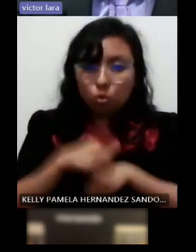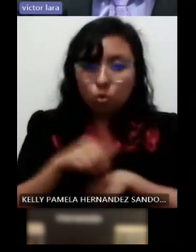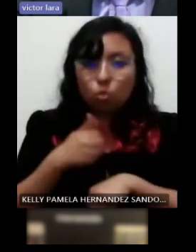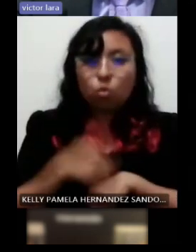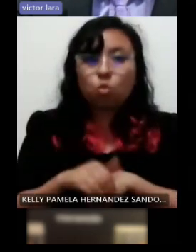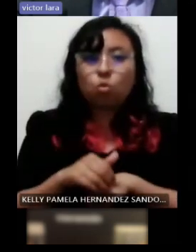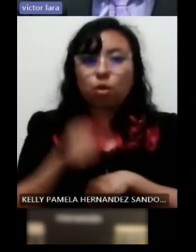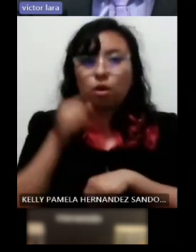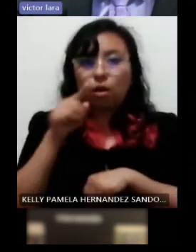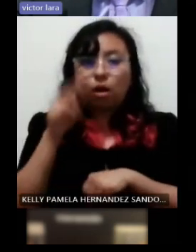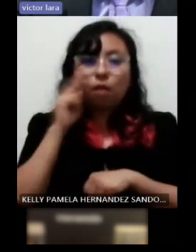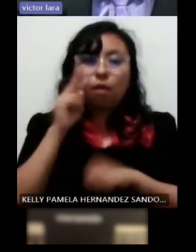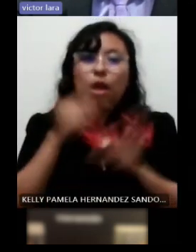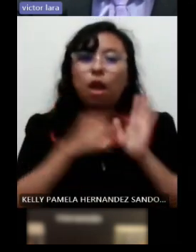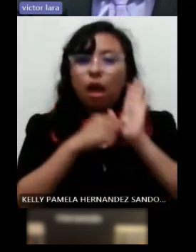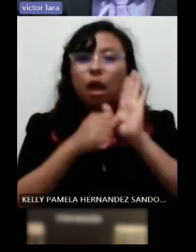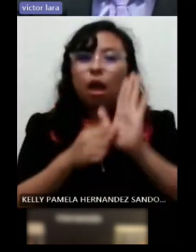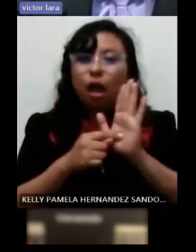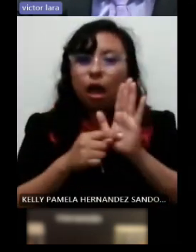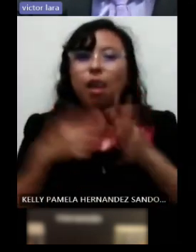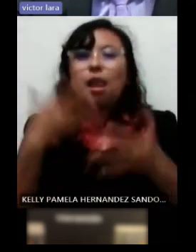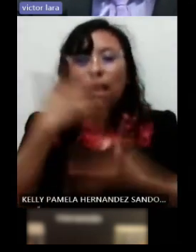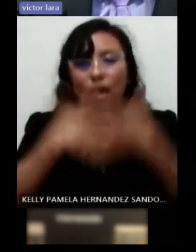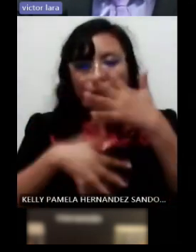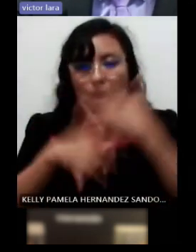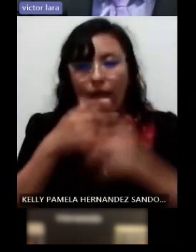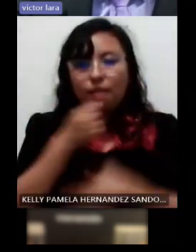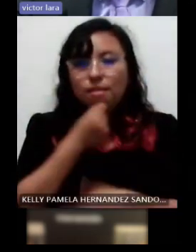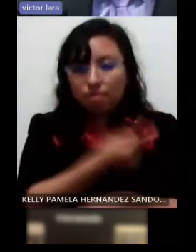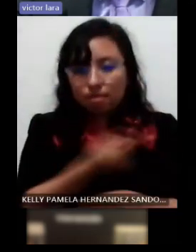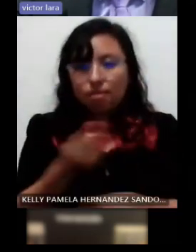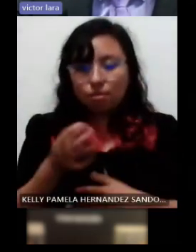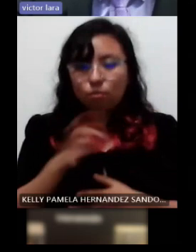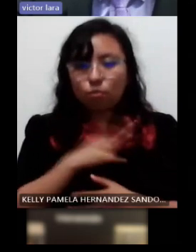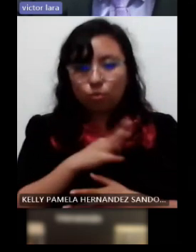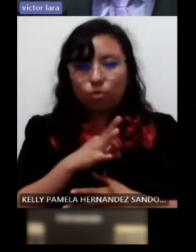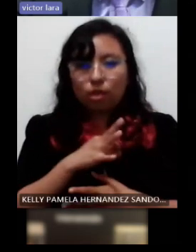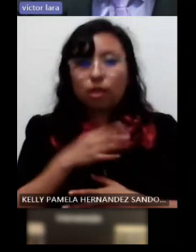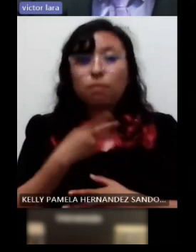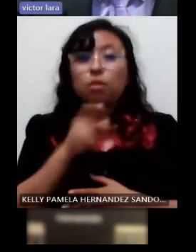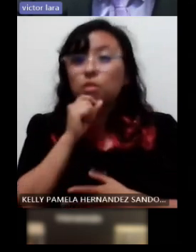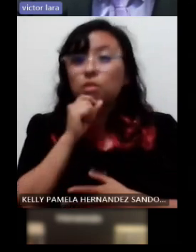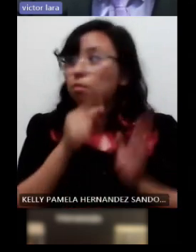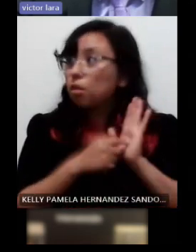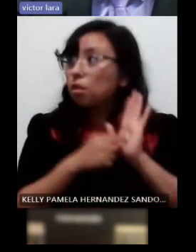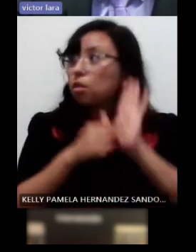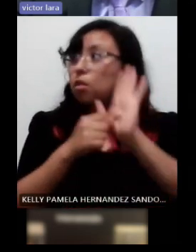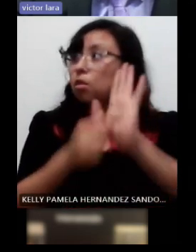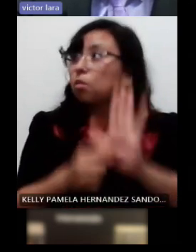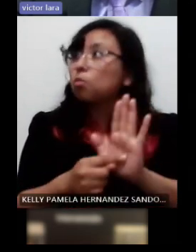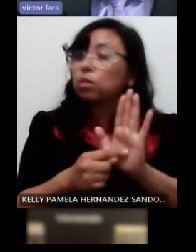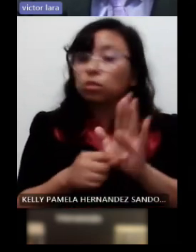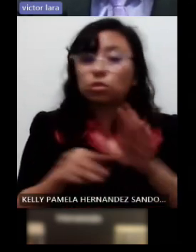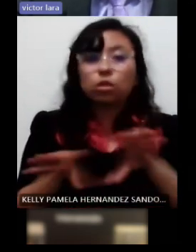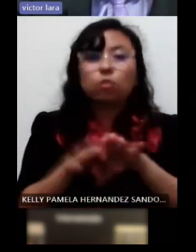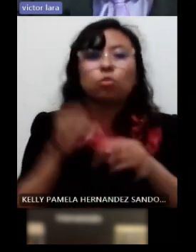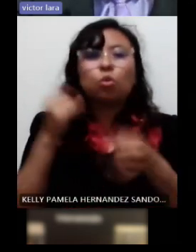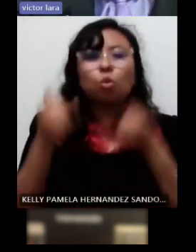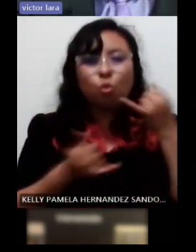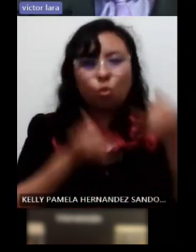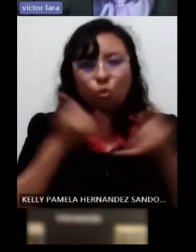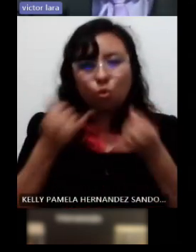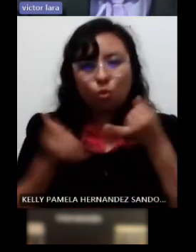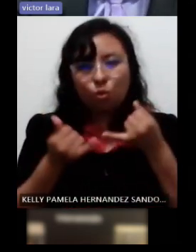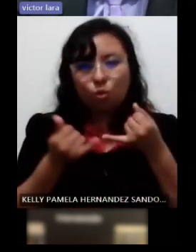lo hace en señas mexicanas también le muestro estimulación a través de unos juegos didácticos que se utilizan